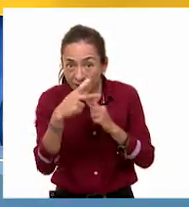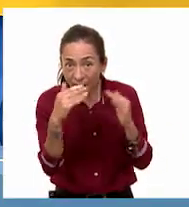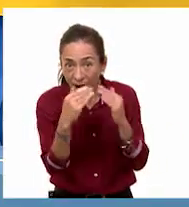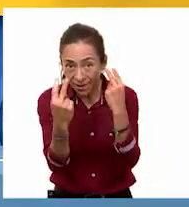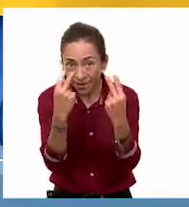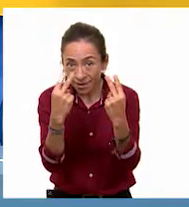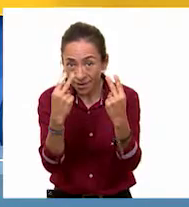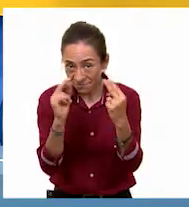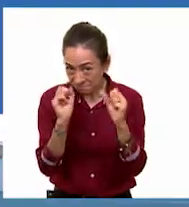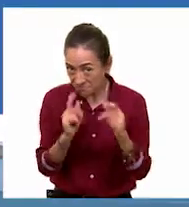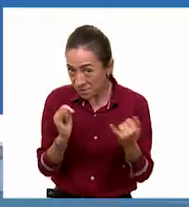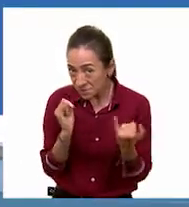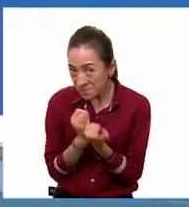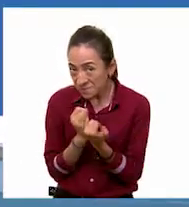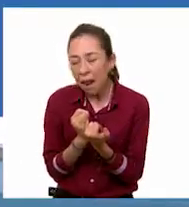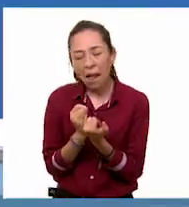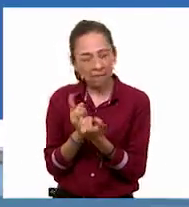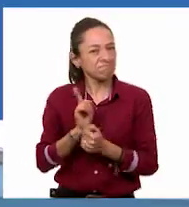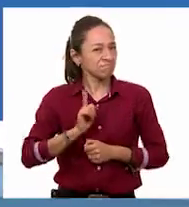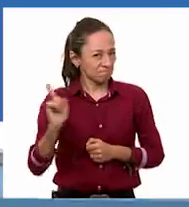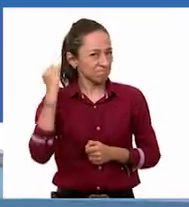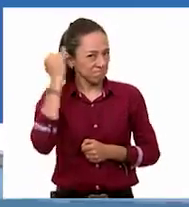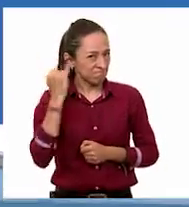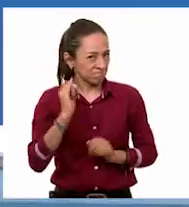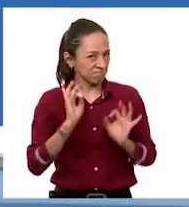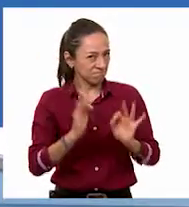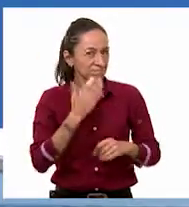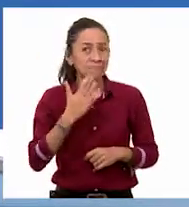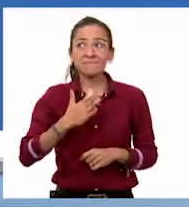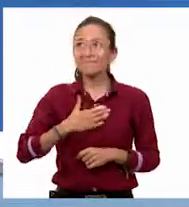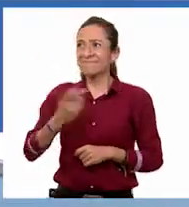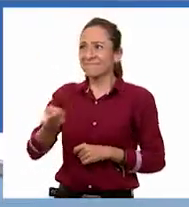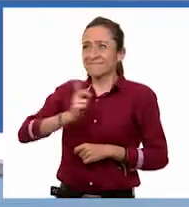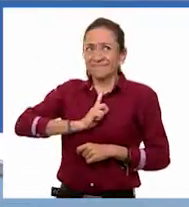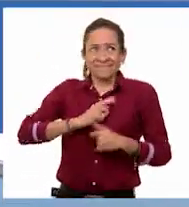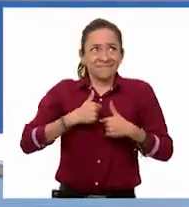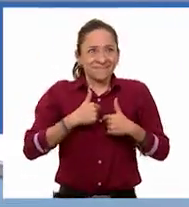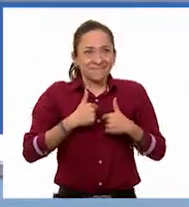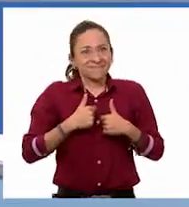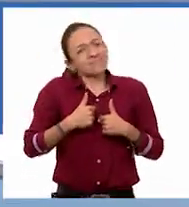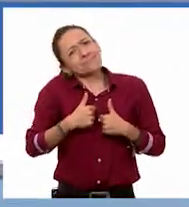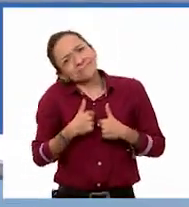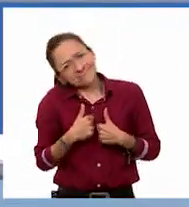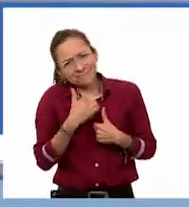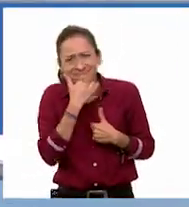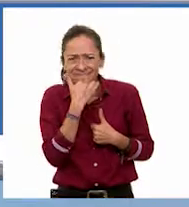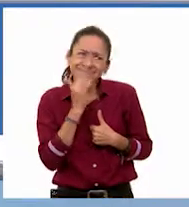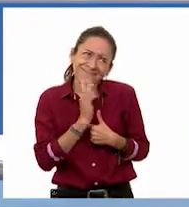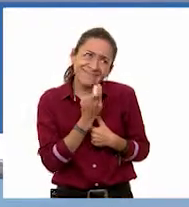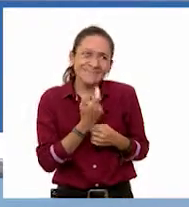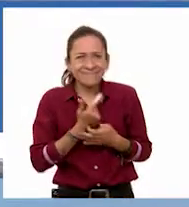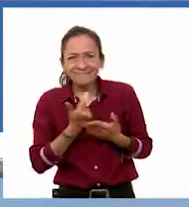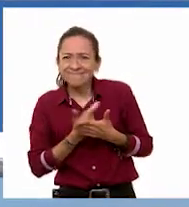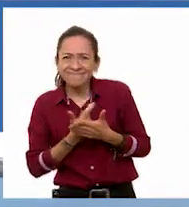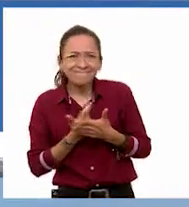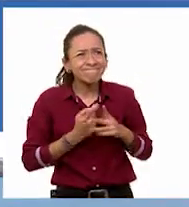Jenny. Eh, yo, yo, yo sigo, yo sigo. Es que ya me gustó hacer estas cuentas.